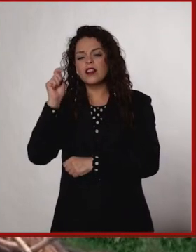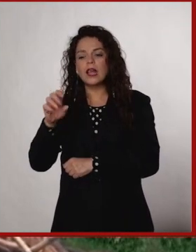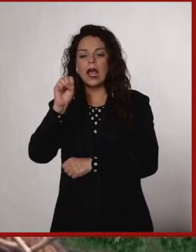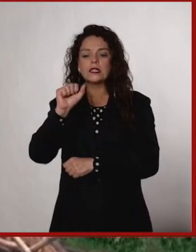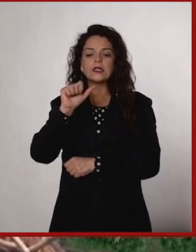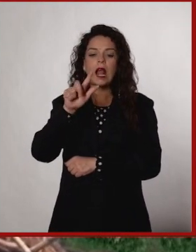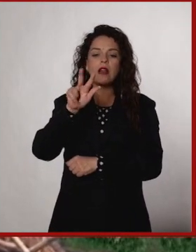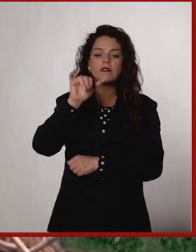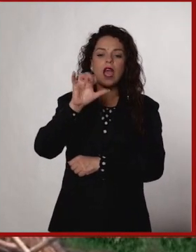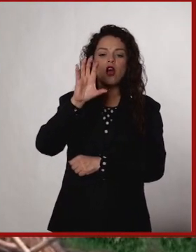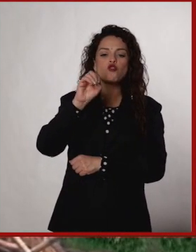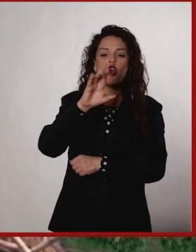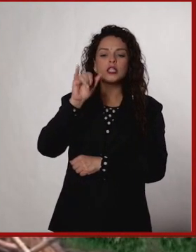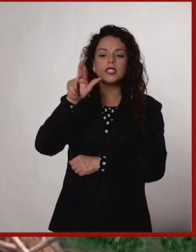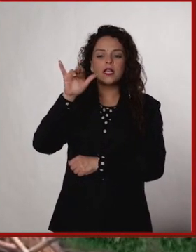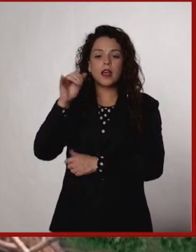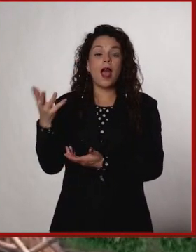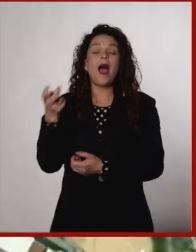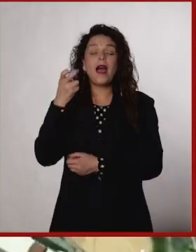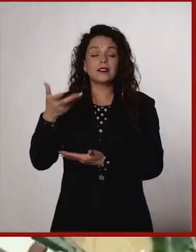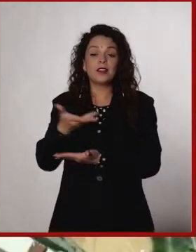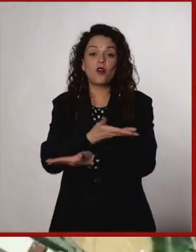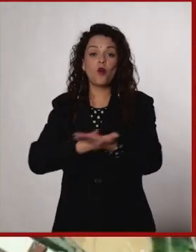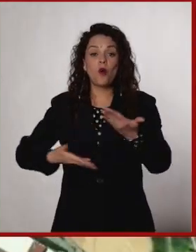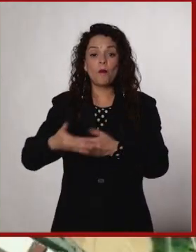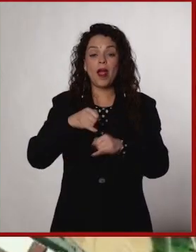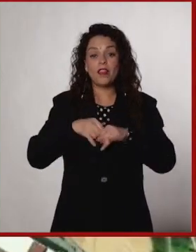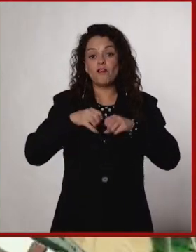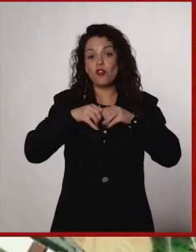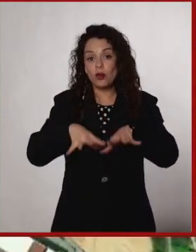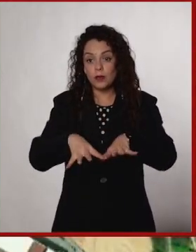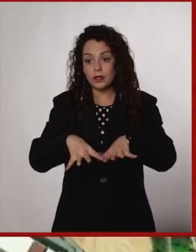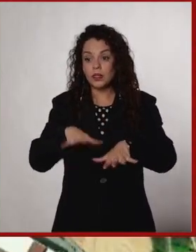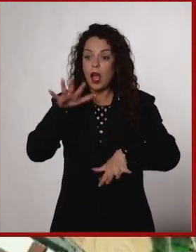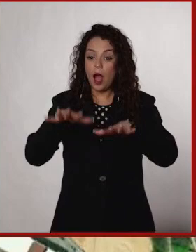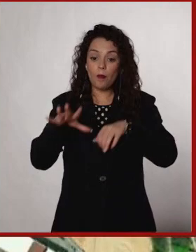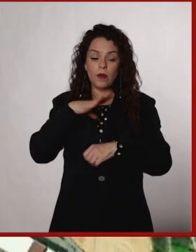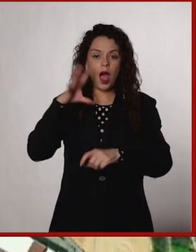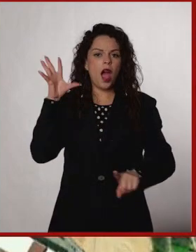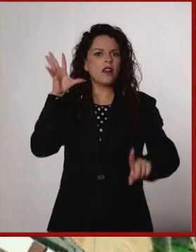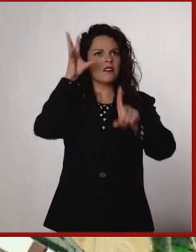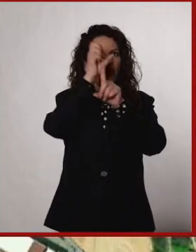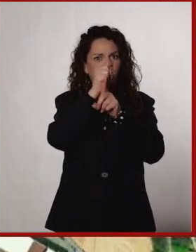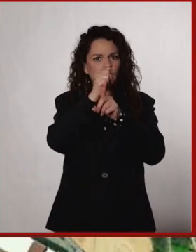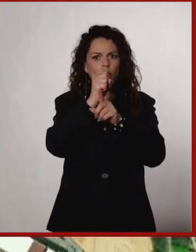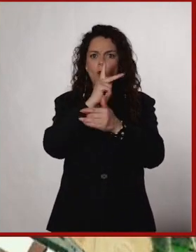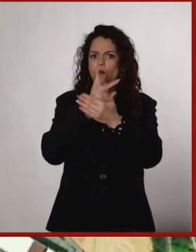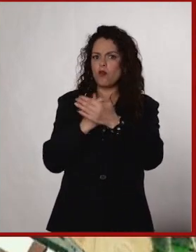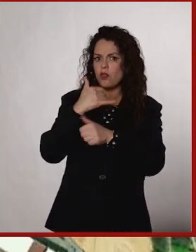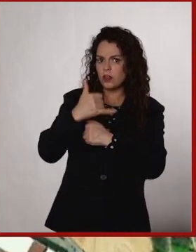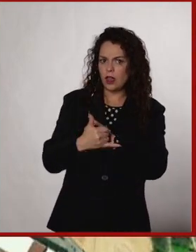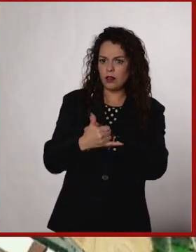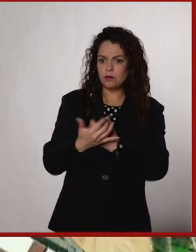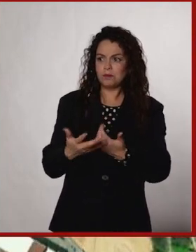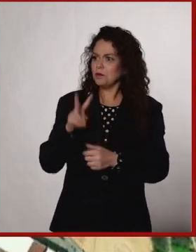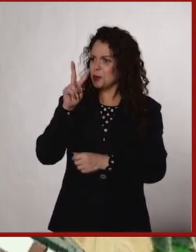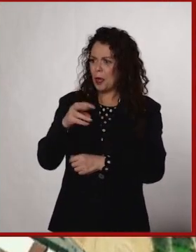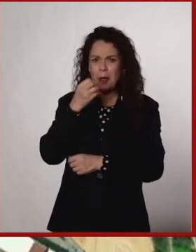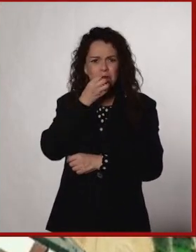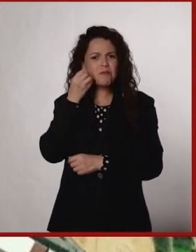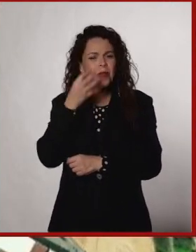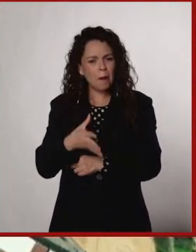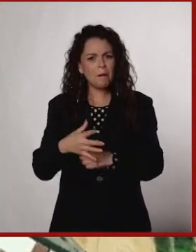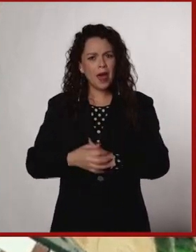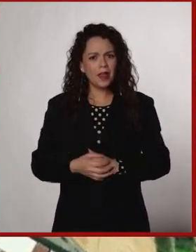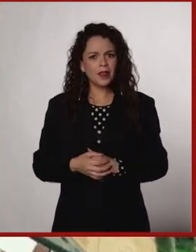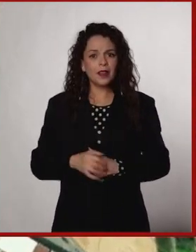es una salvia coccinea. Y entonces comparten esa información. Incluso luego hay retos y hay proyectos. Está